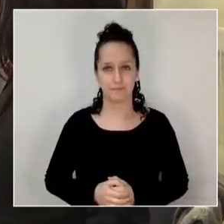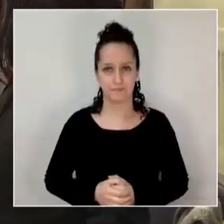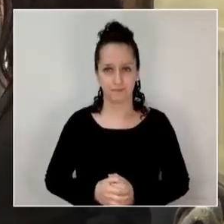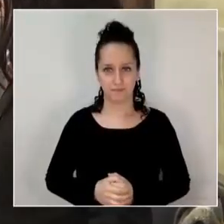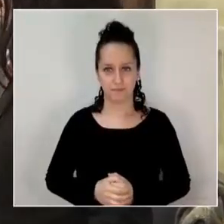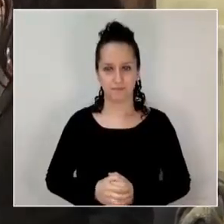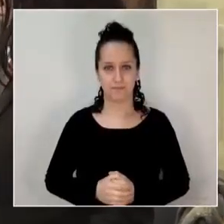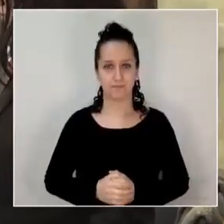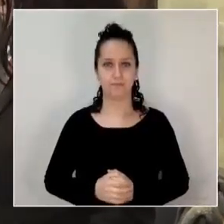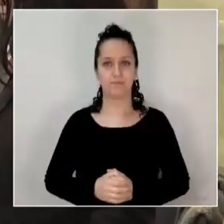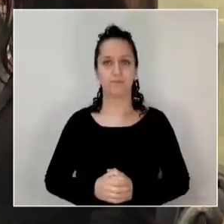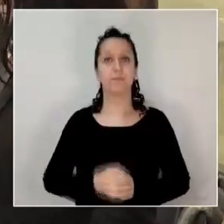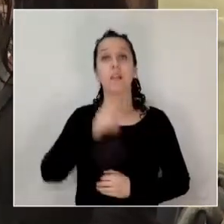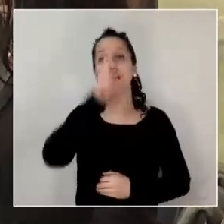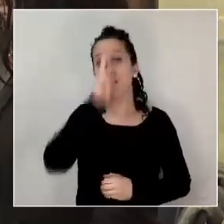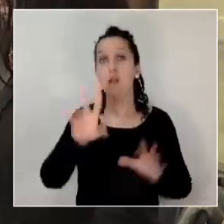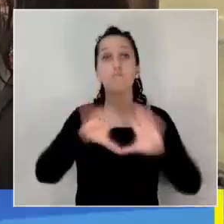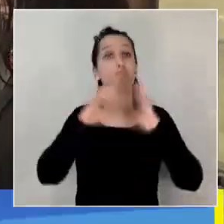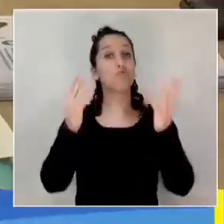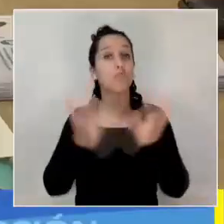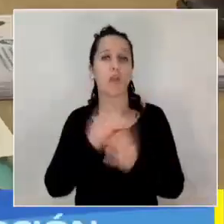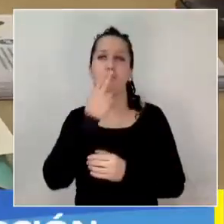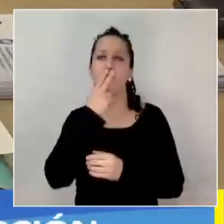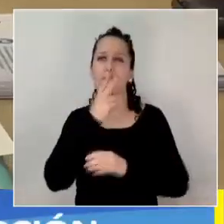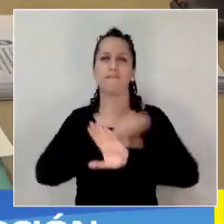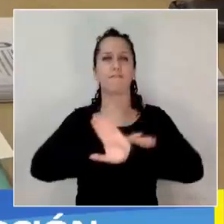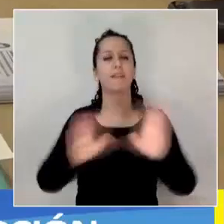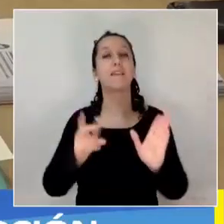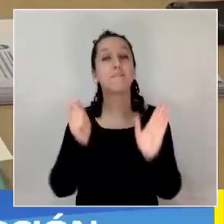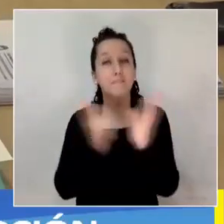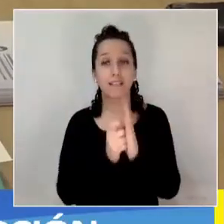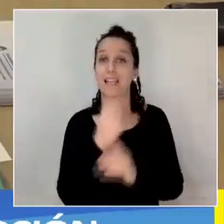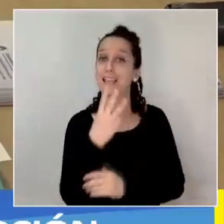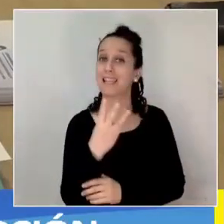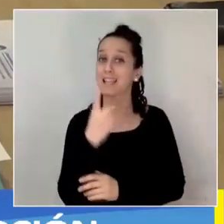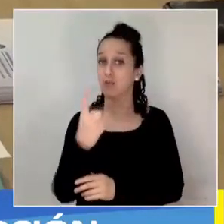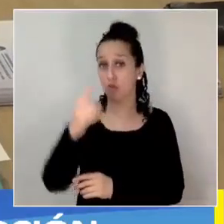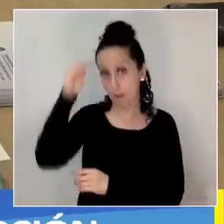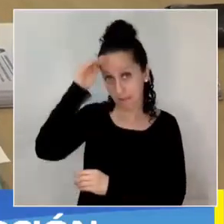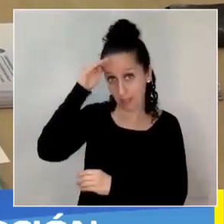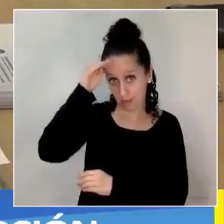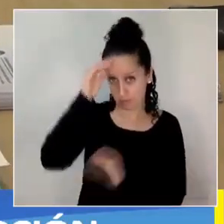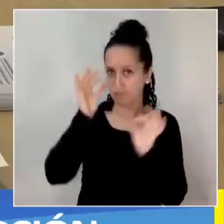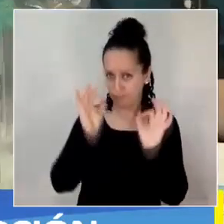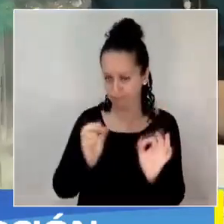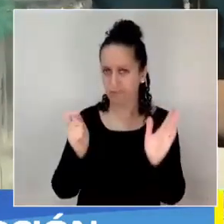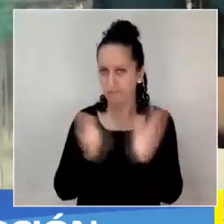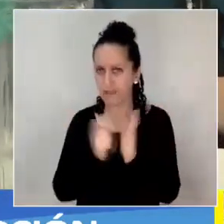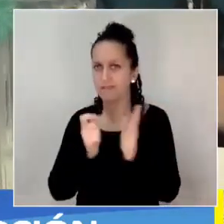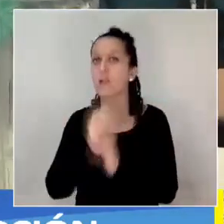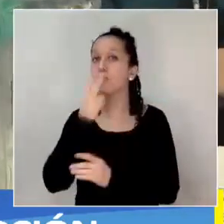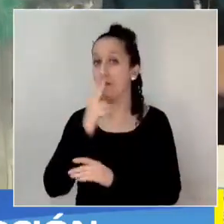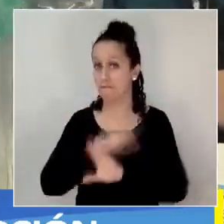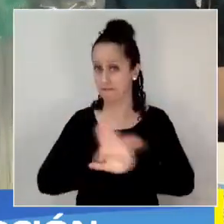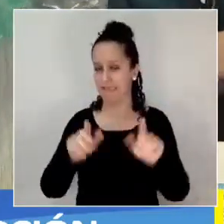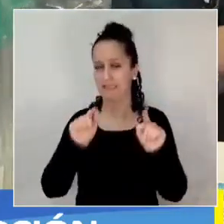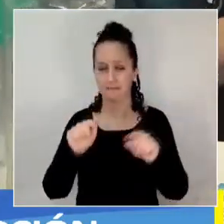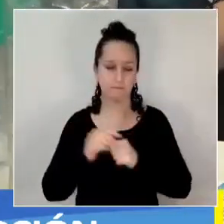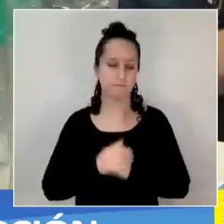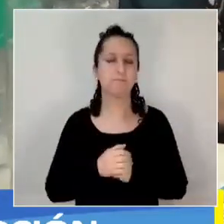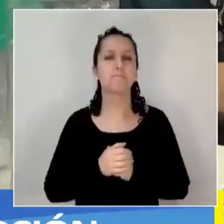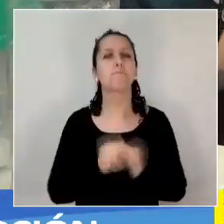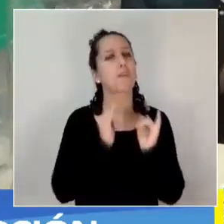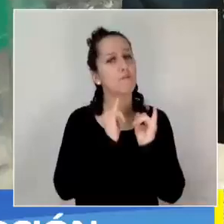Con motivo del Día Mundial Sin Fumar, que se conmemora cada 31 de mayo, la Salud Municipal de Concepción llevó a cabo una feria